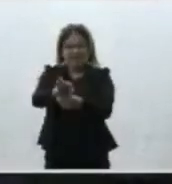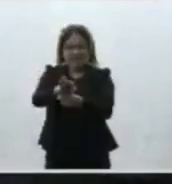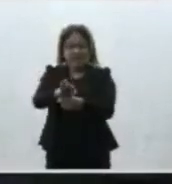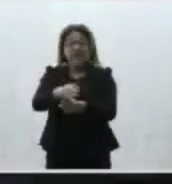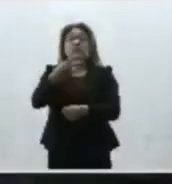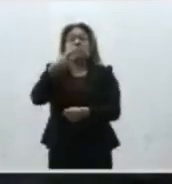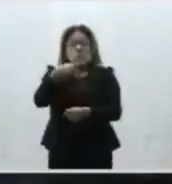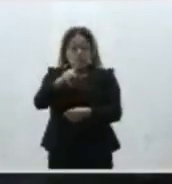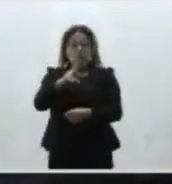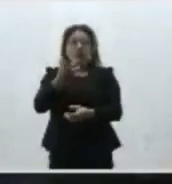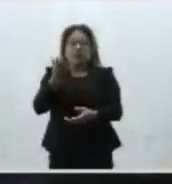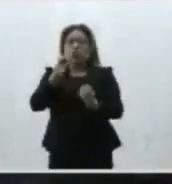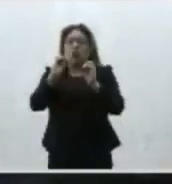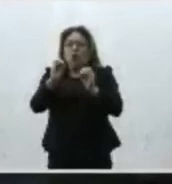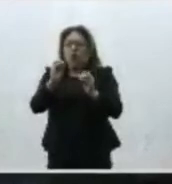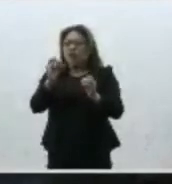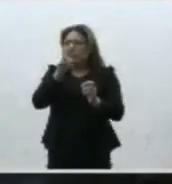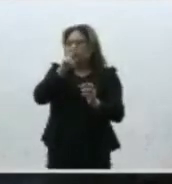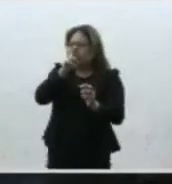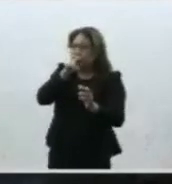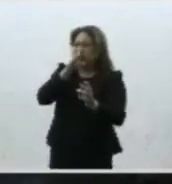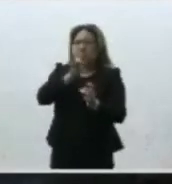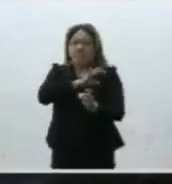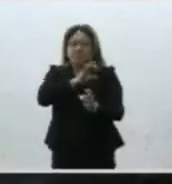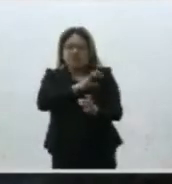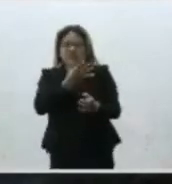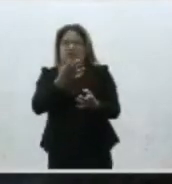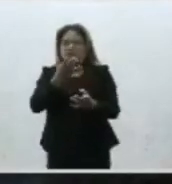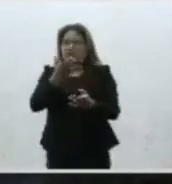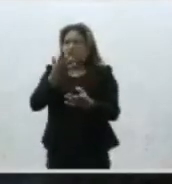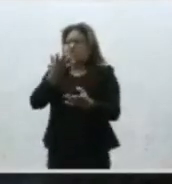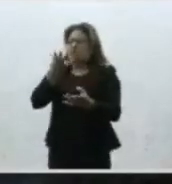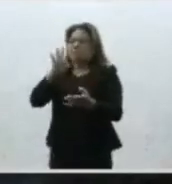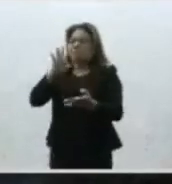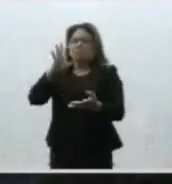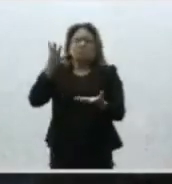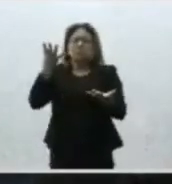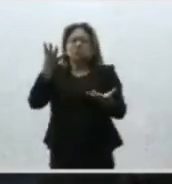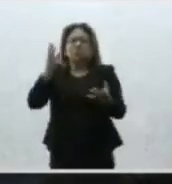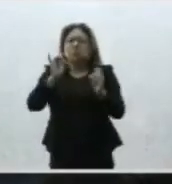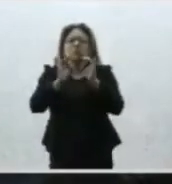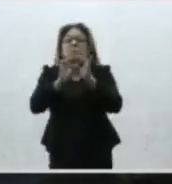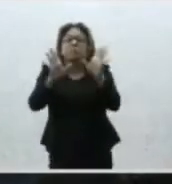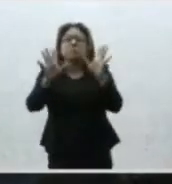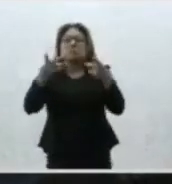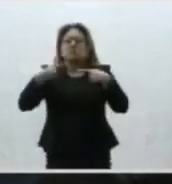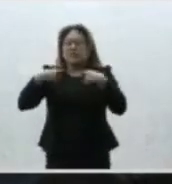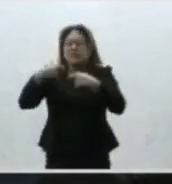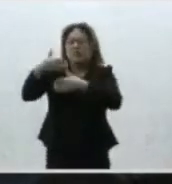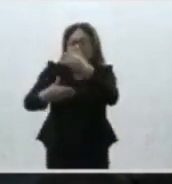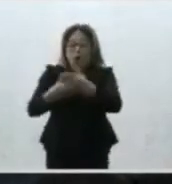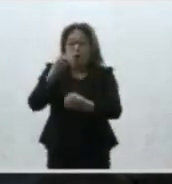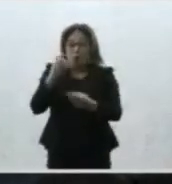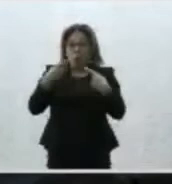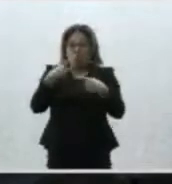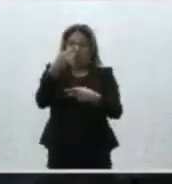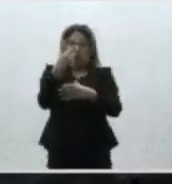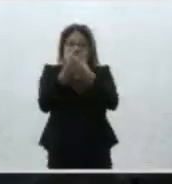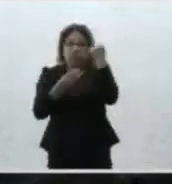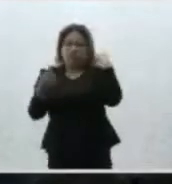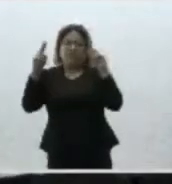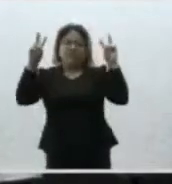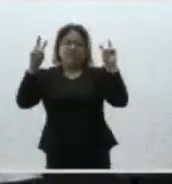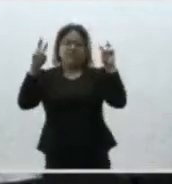podía haberse afectado en la seguridad jurídica en perjuicio de dos temas